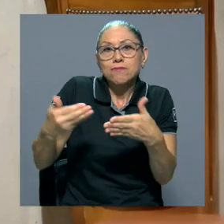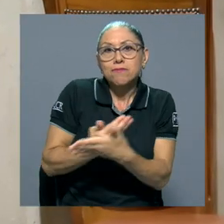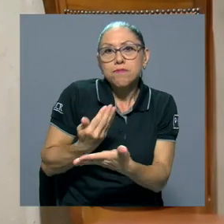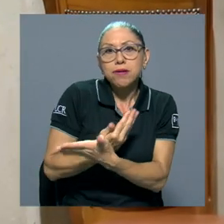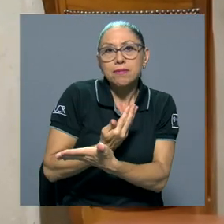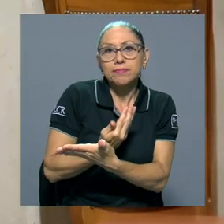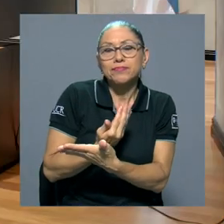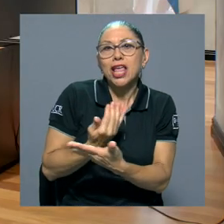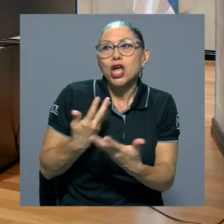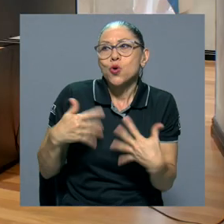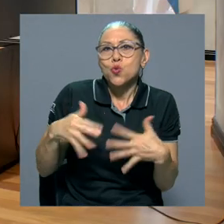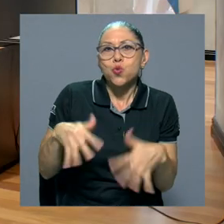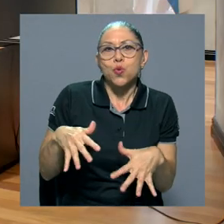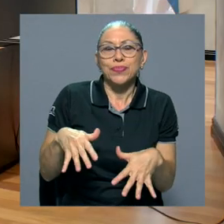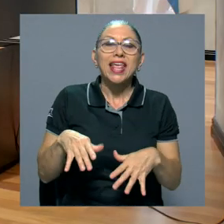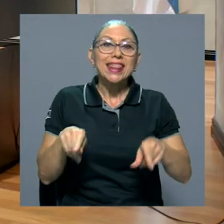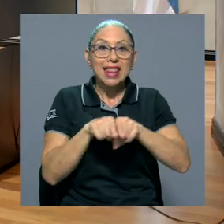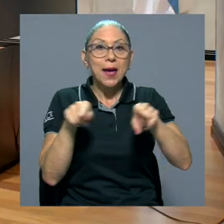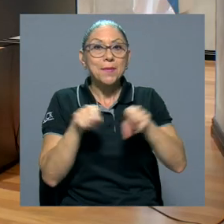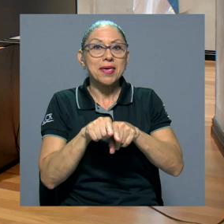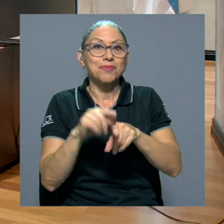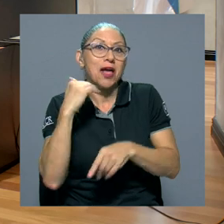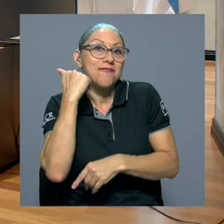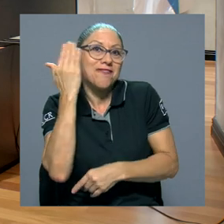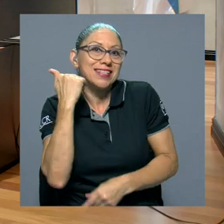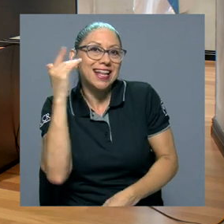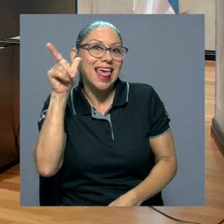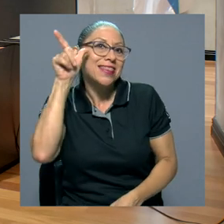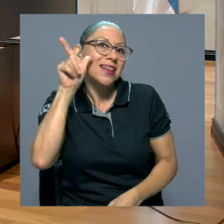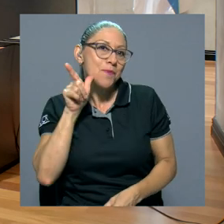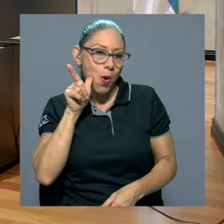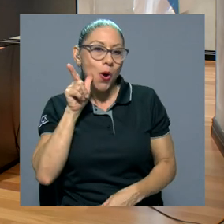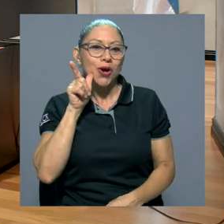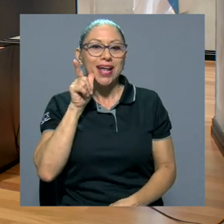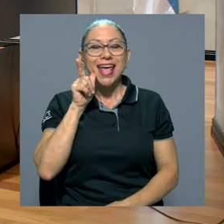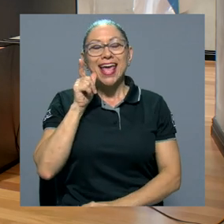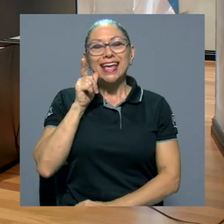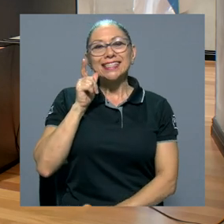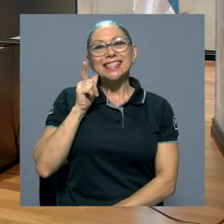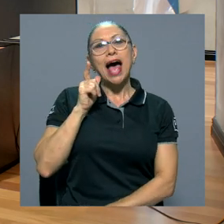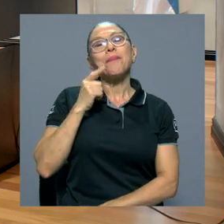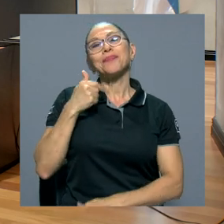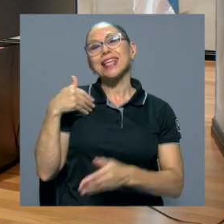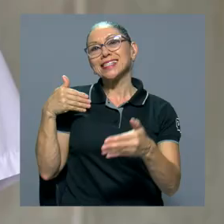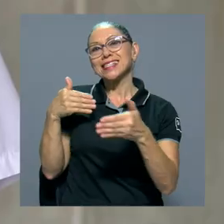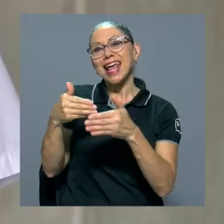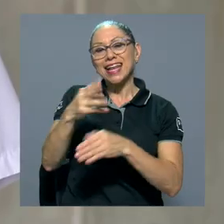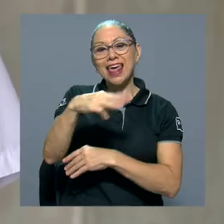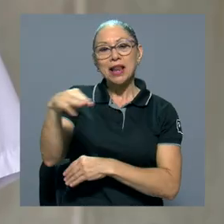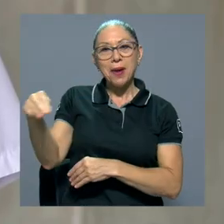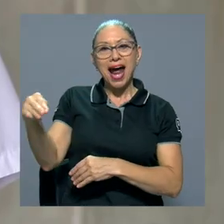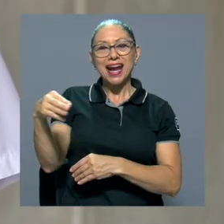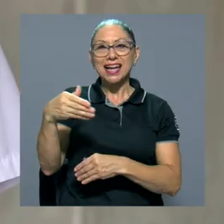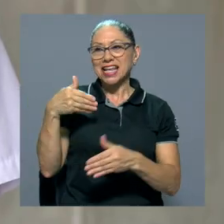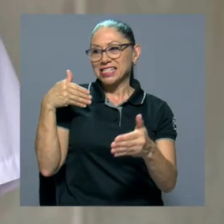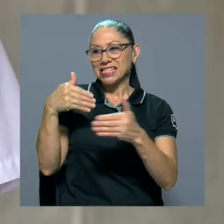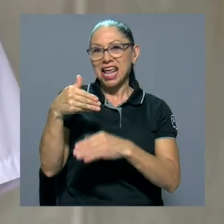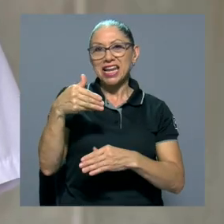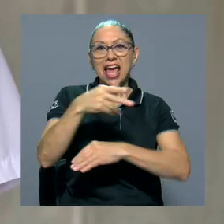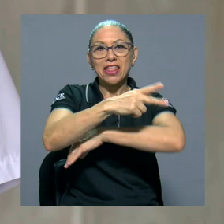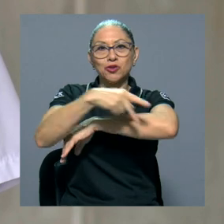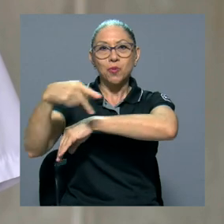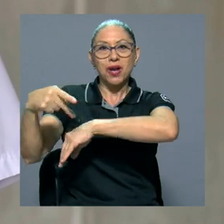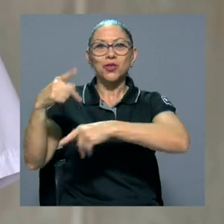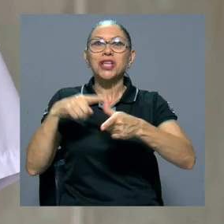facilidad que tenemos, bueno, que tiene el limón de estar cerca del mar, de los puertos, es una carrera que se puede